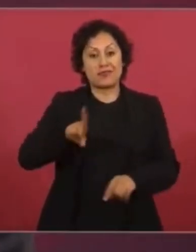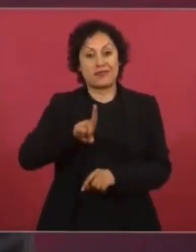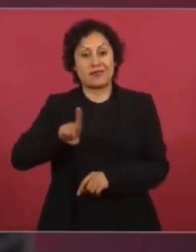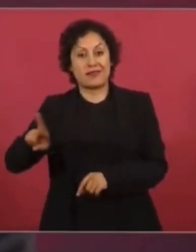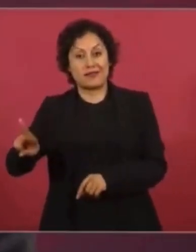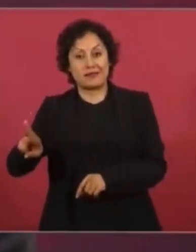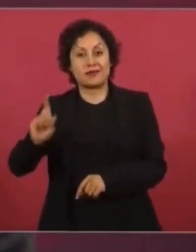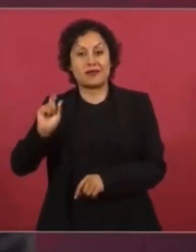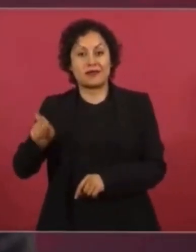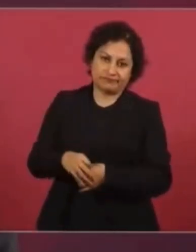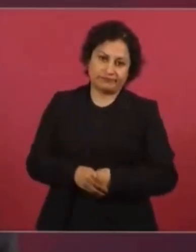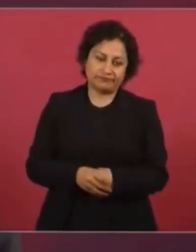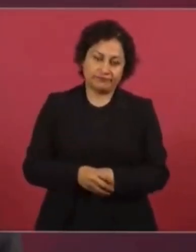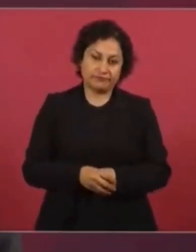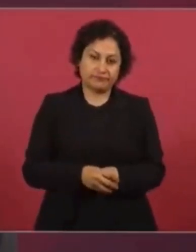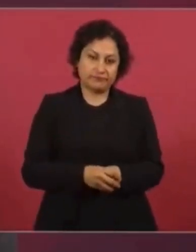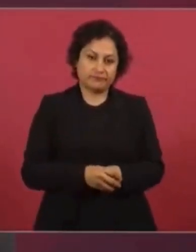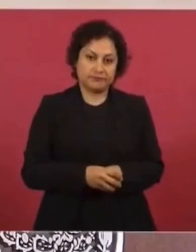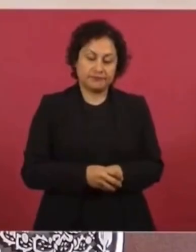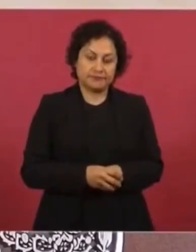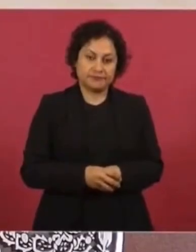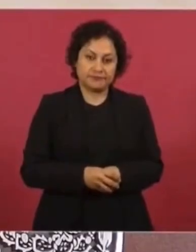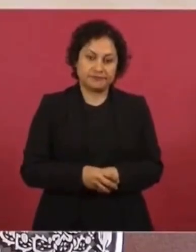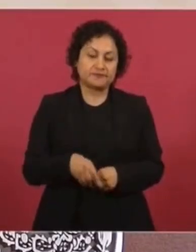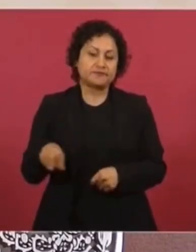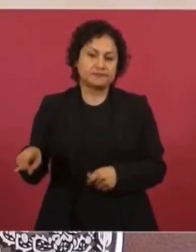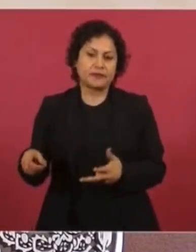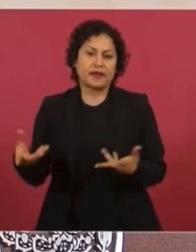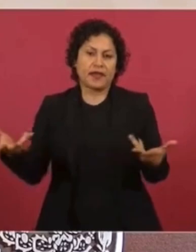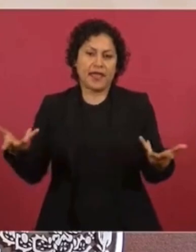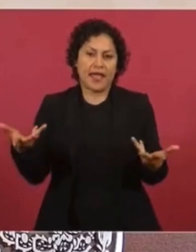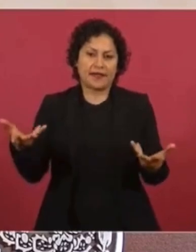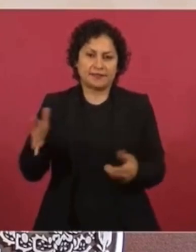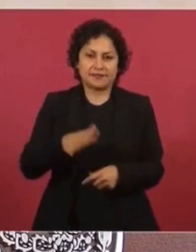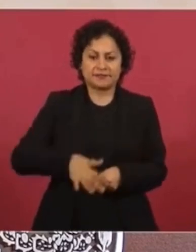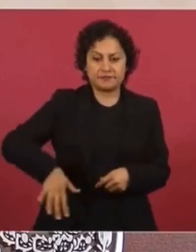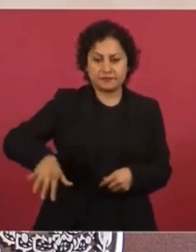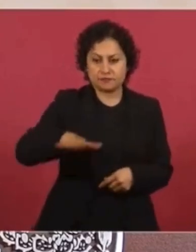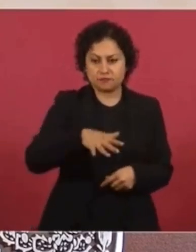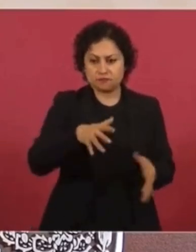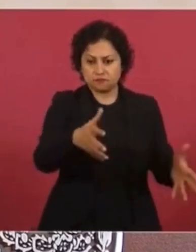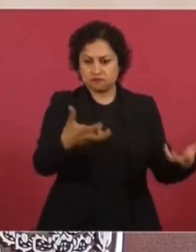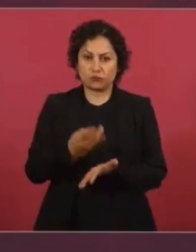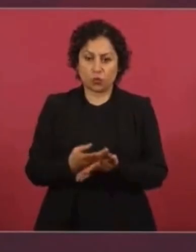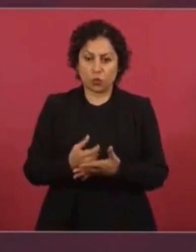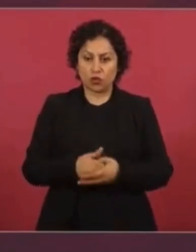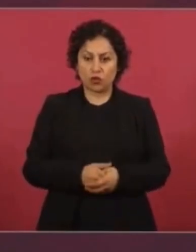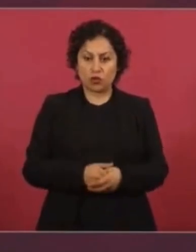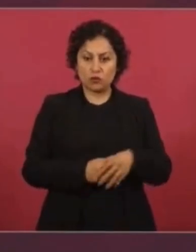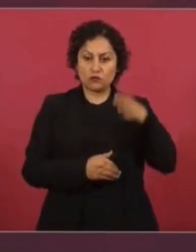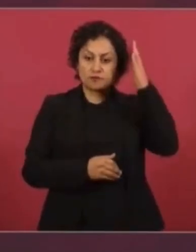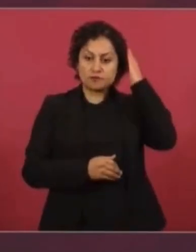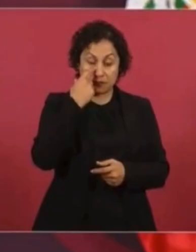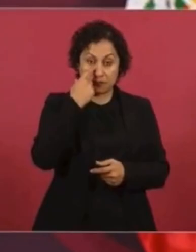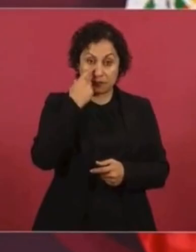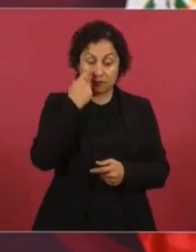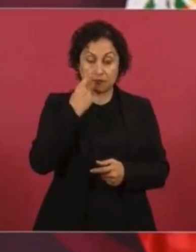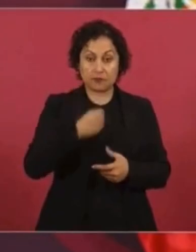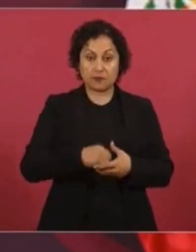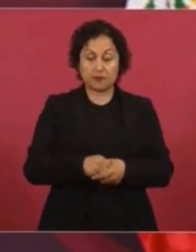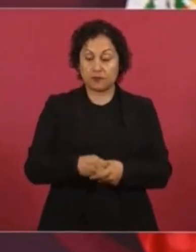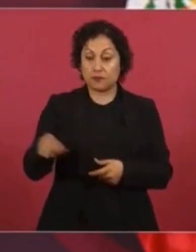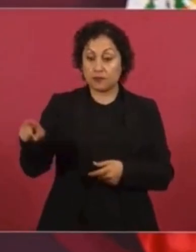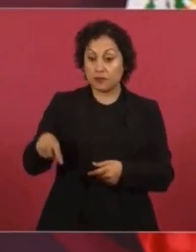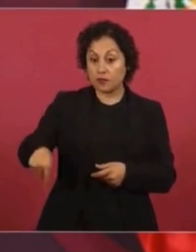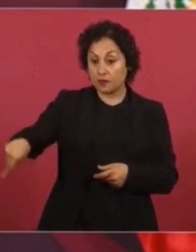las oligarquías, se dedican a saquear a los pueblos, a las naciones, no le tienen ni